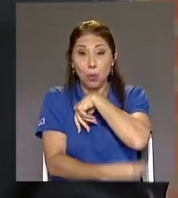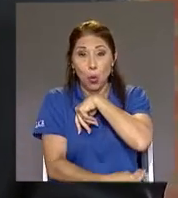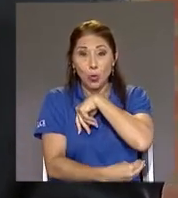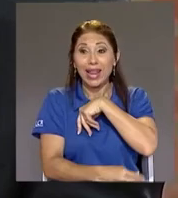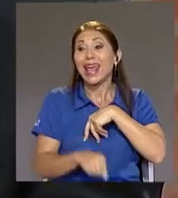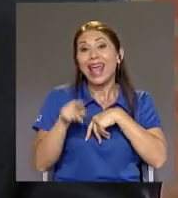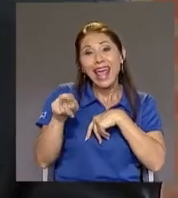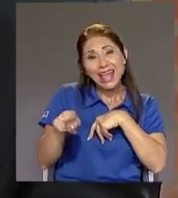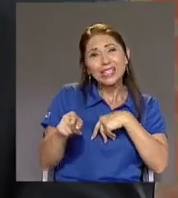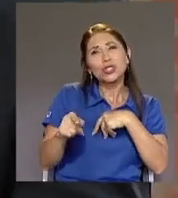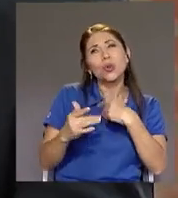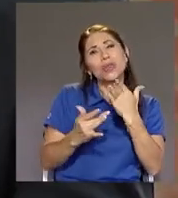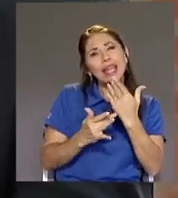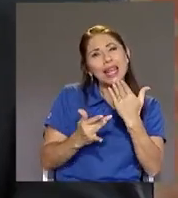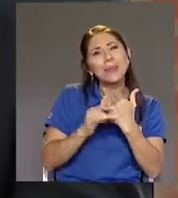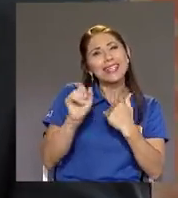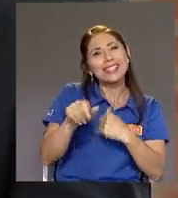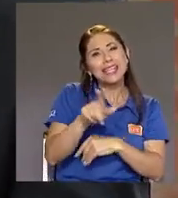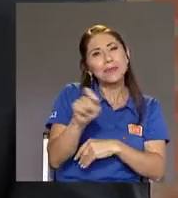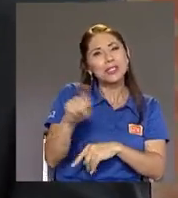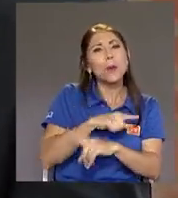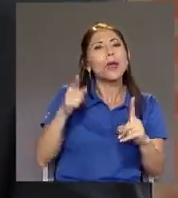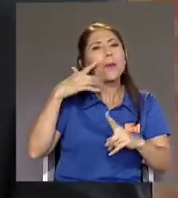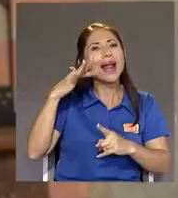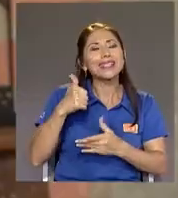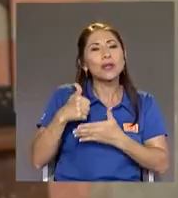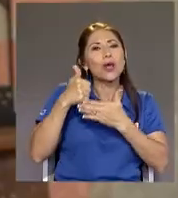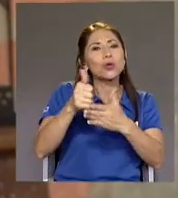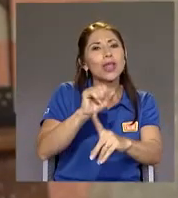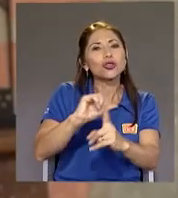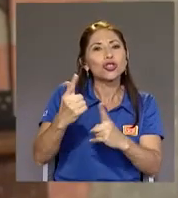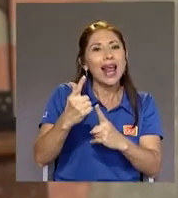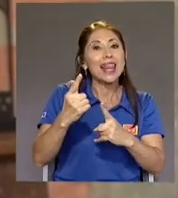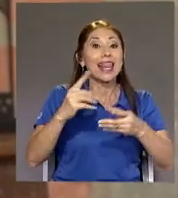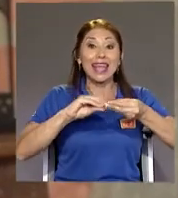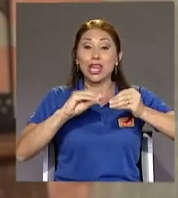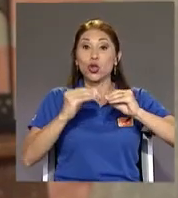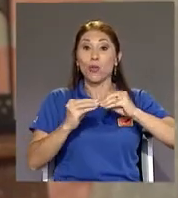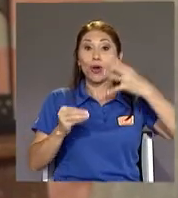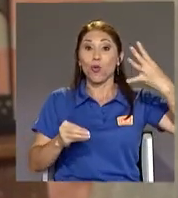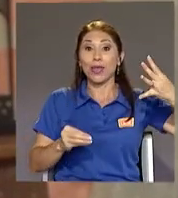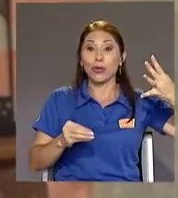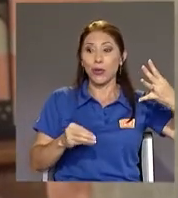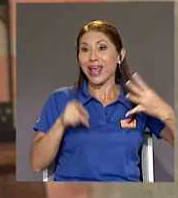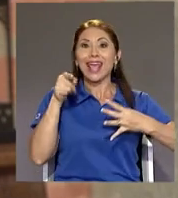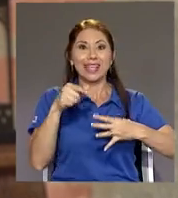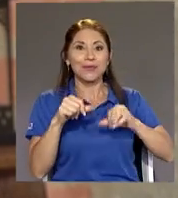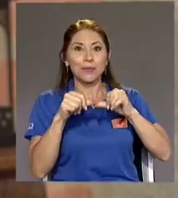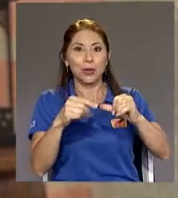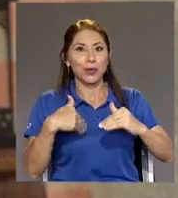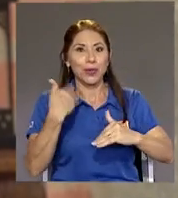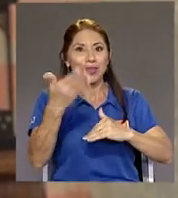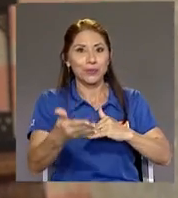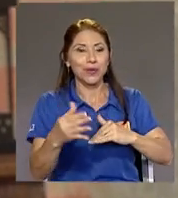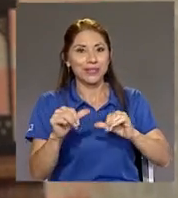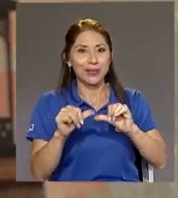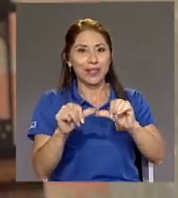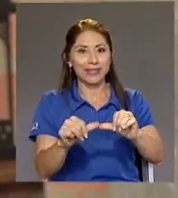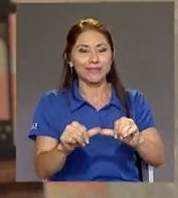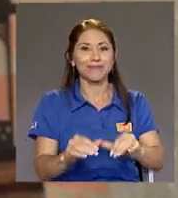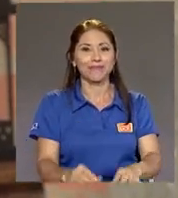pensión Pero parece más Una ayuda social Y punto número cuatro El número cuatro Lo diremos Una vez que el canal Nos invite a decirlo